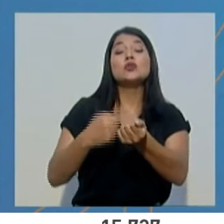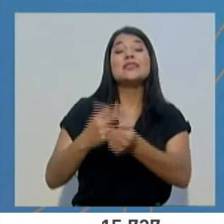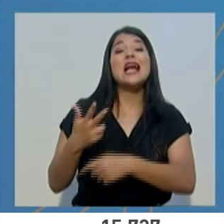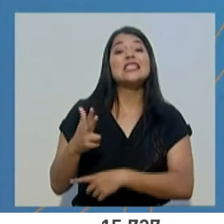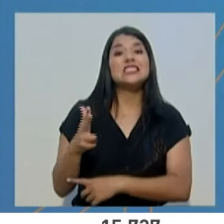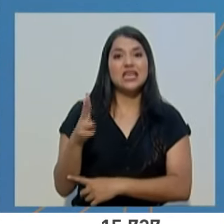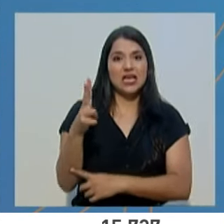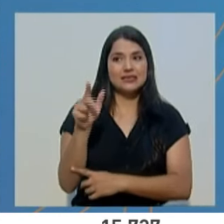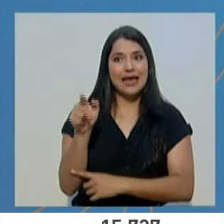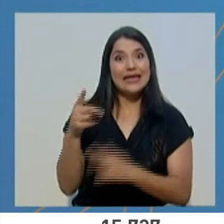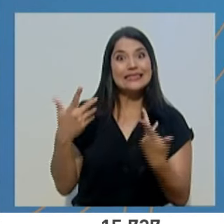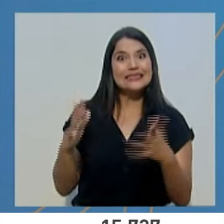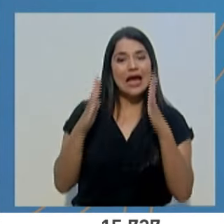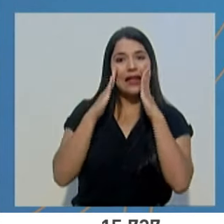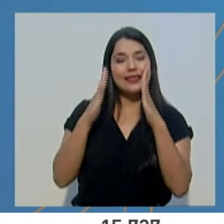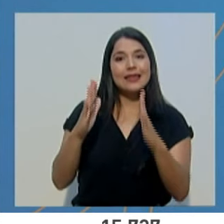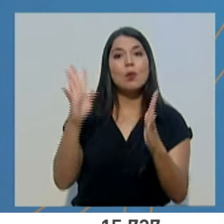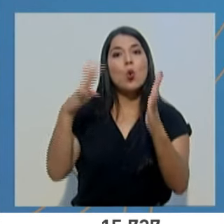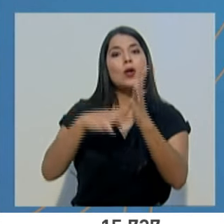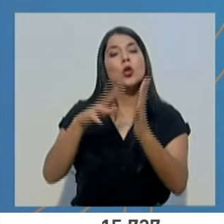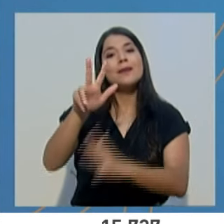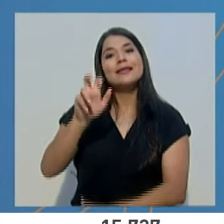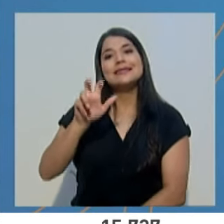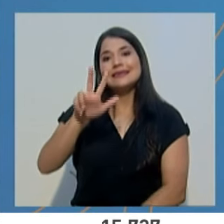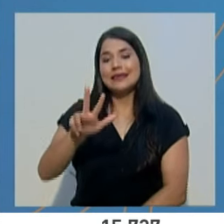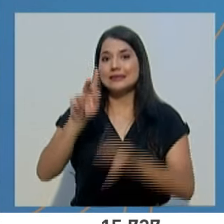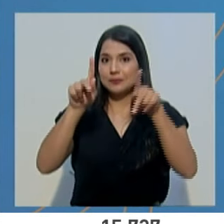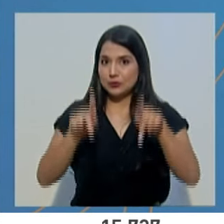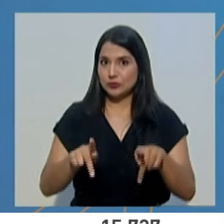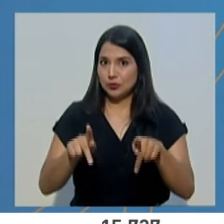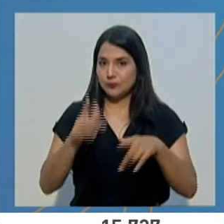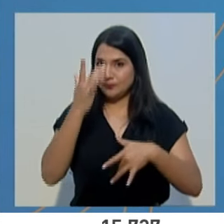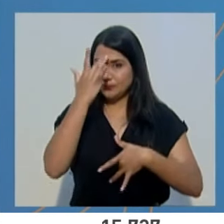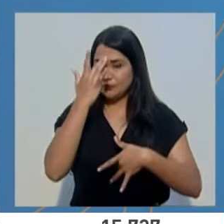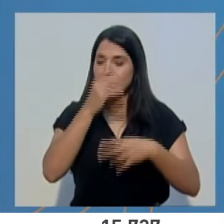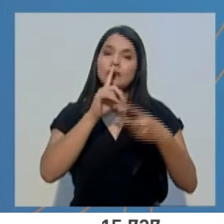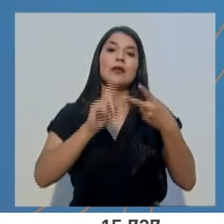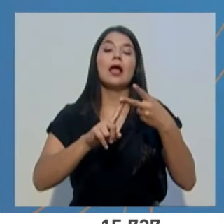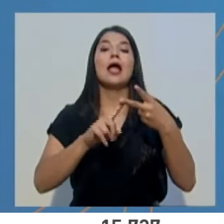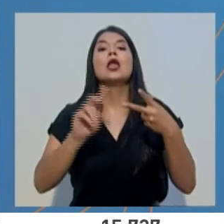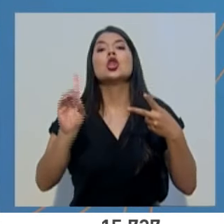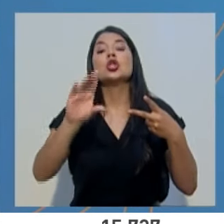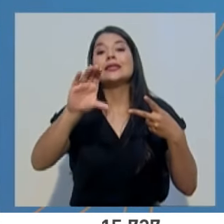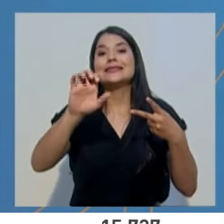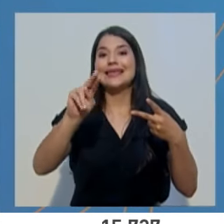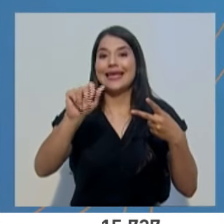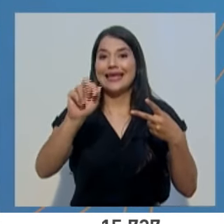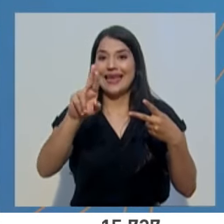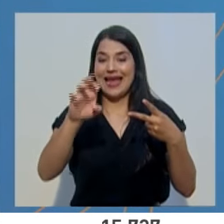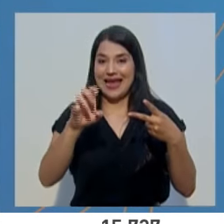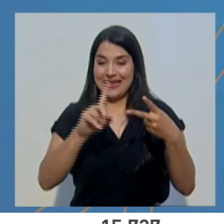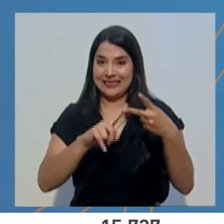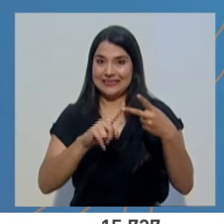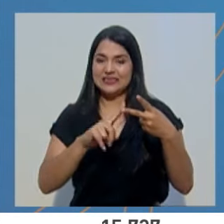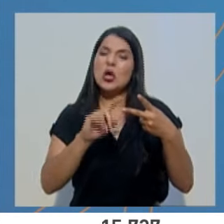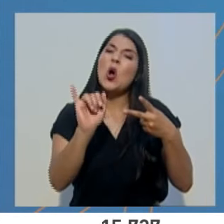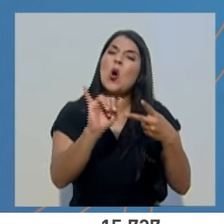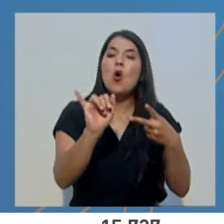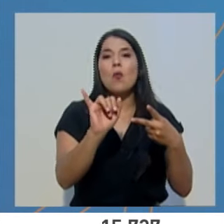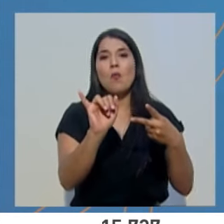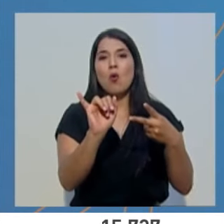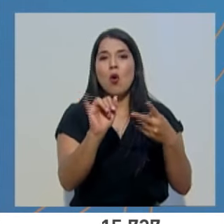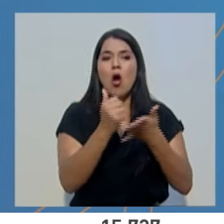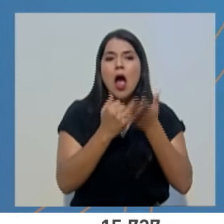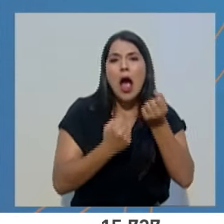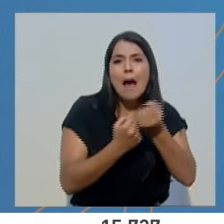Chiles, donde hemos atendido 4,303 pacientes. El segundo fue en el Cenare, como puente mientras se